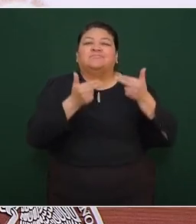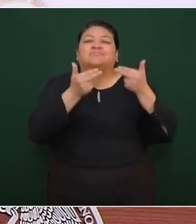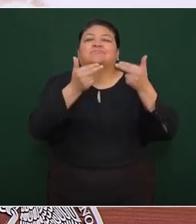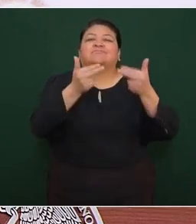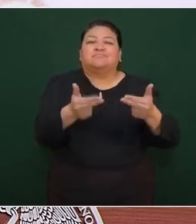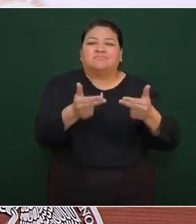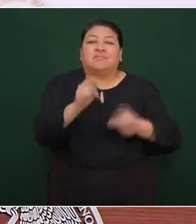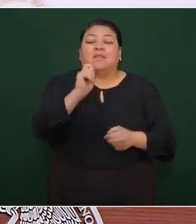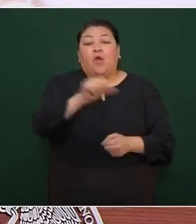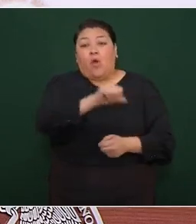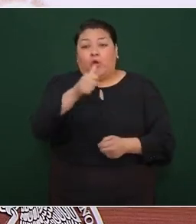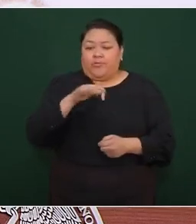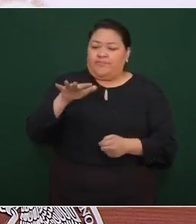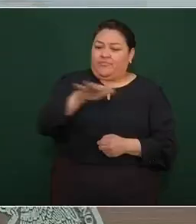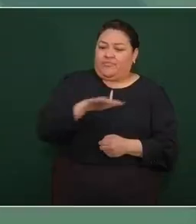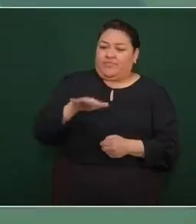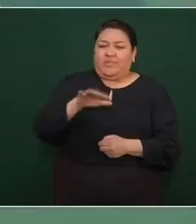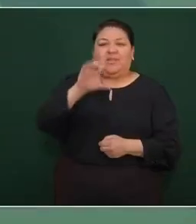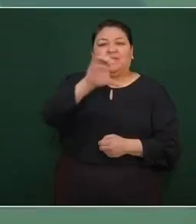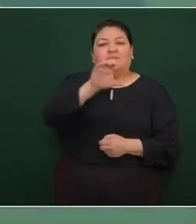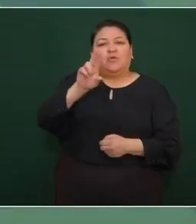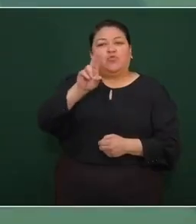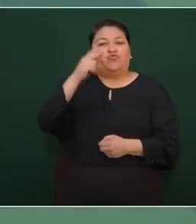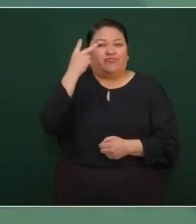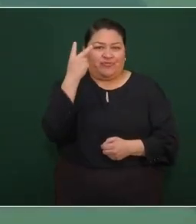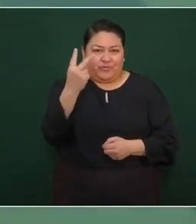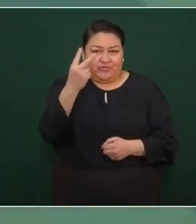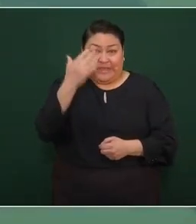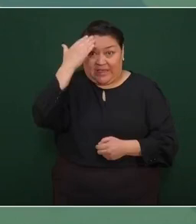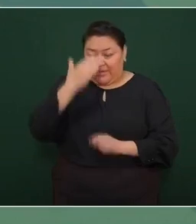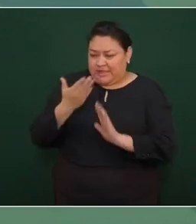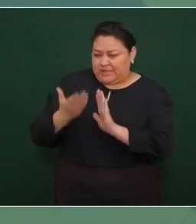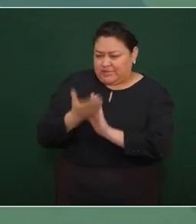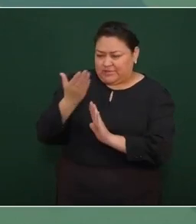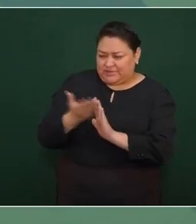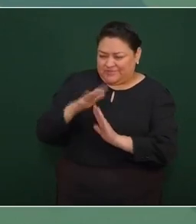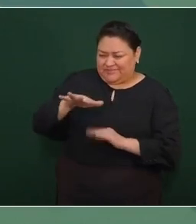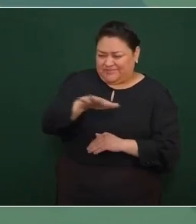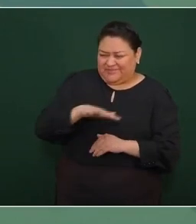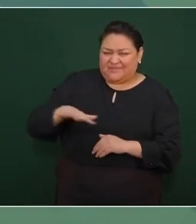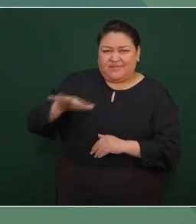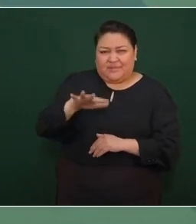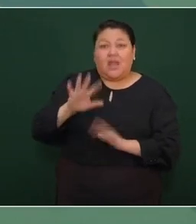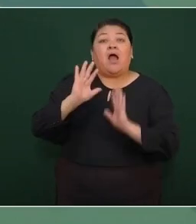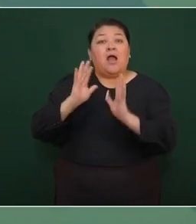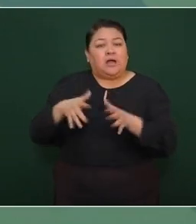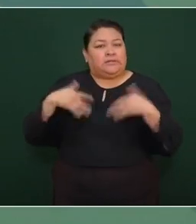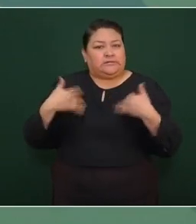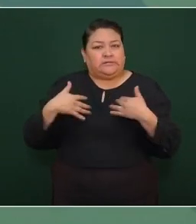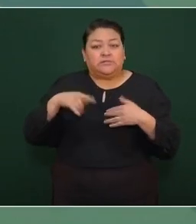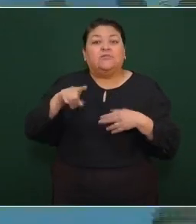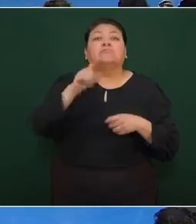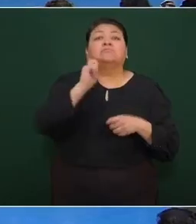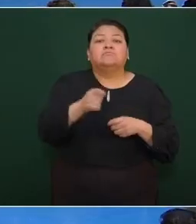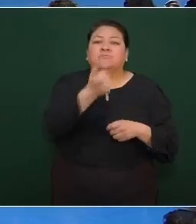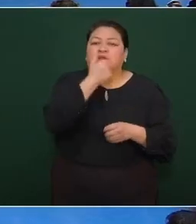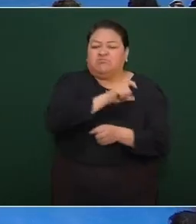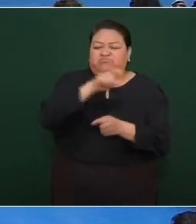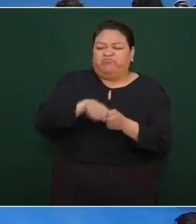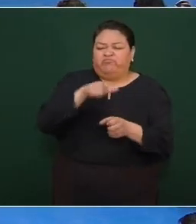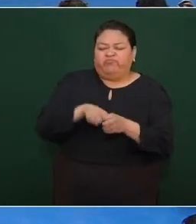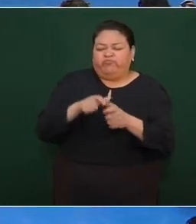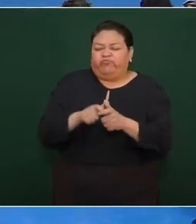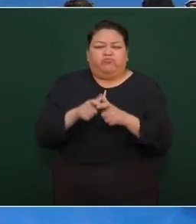es la Ciudad Universitaria II. Tenemos un gran avance importante en la construcción de este complejo que duplicará la oferta educativa.